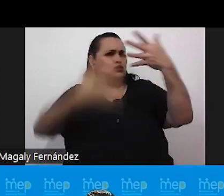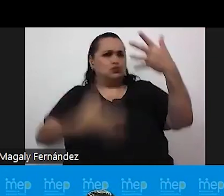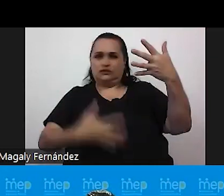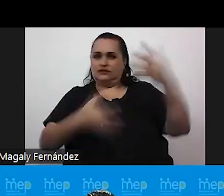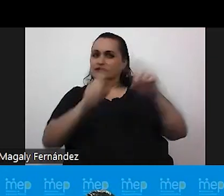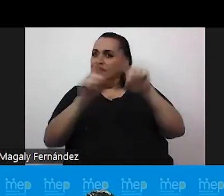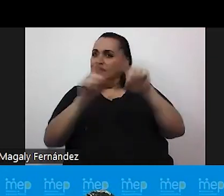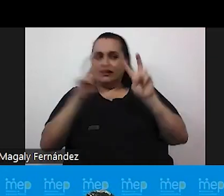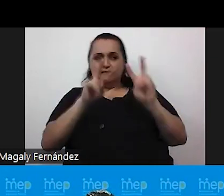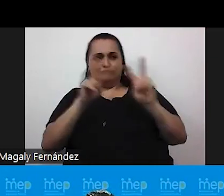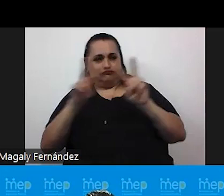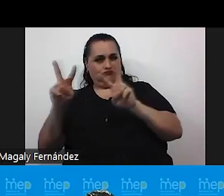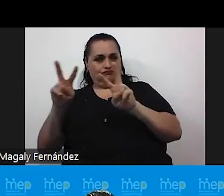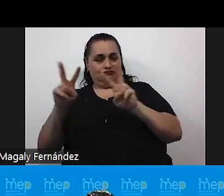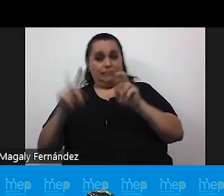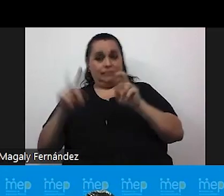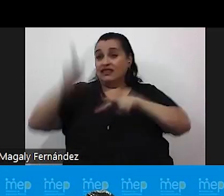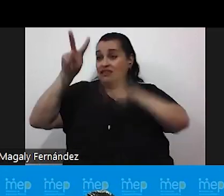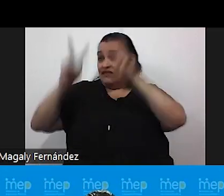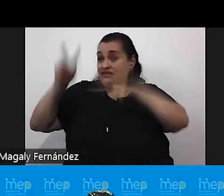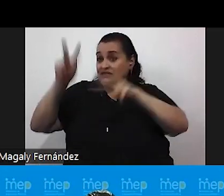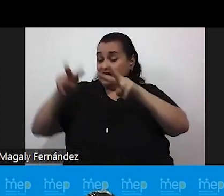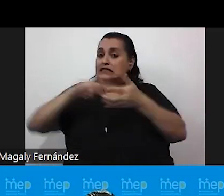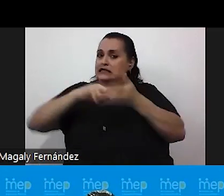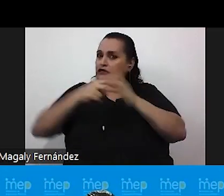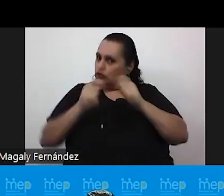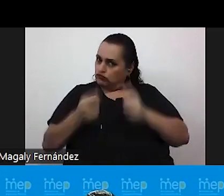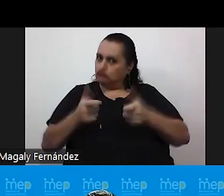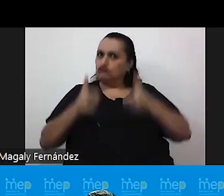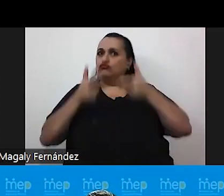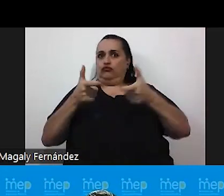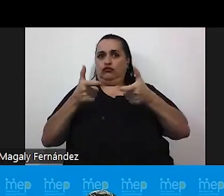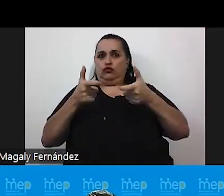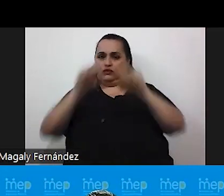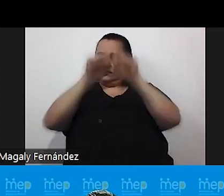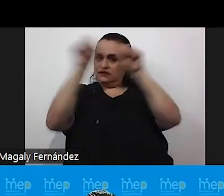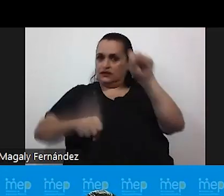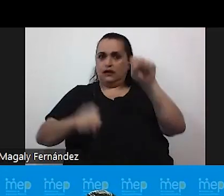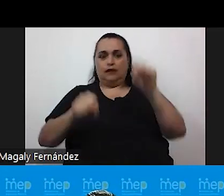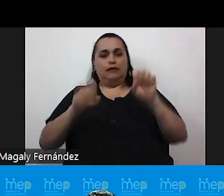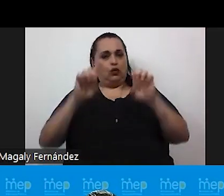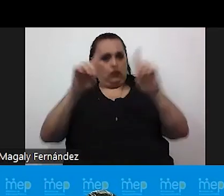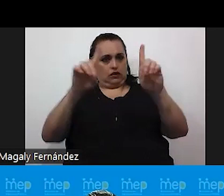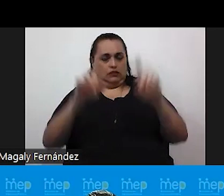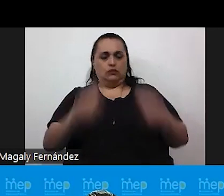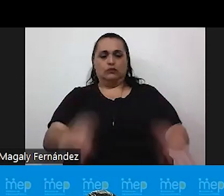matices y que la diversidad enriquece el sistema educativo. Siguiente.